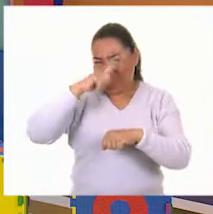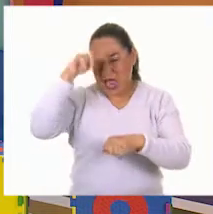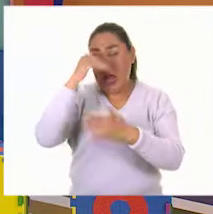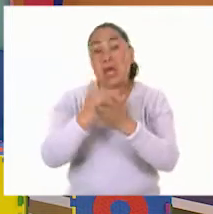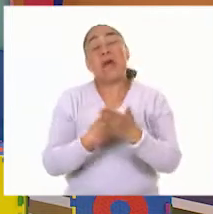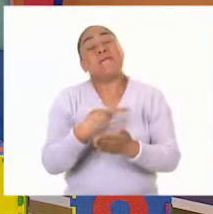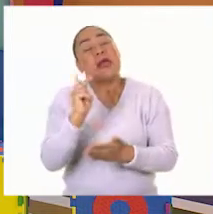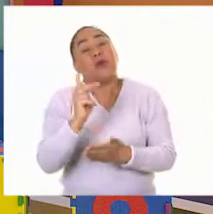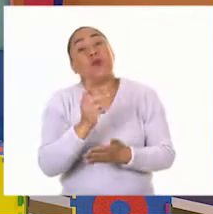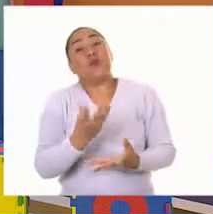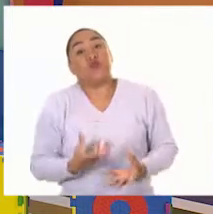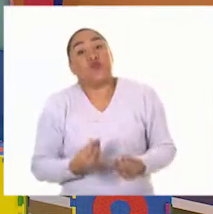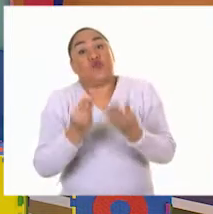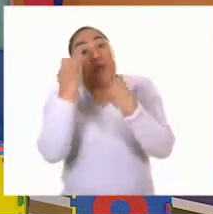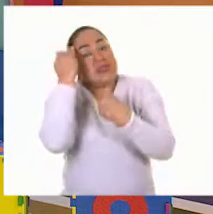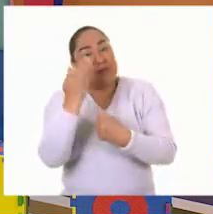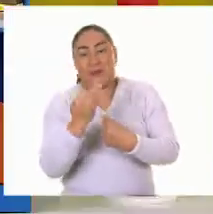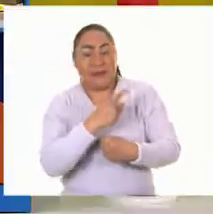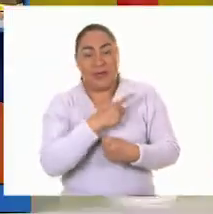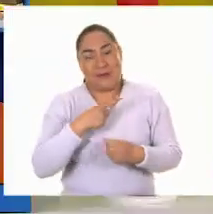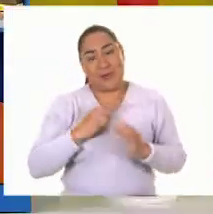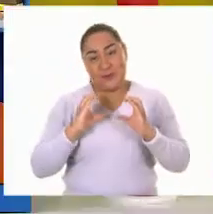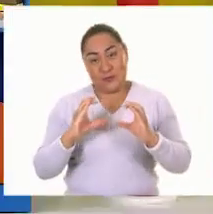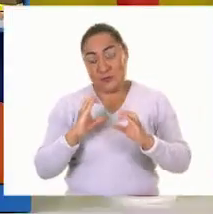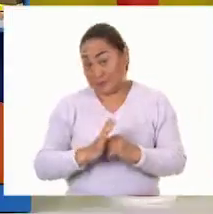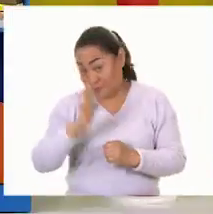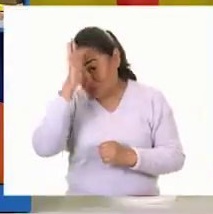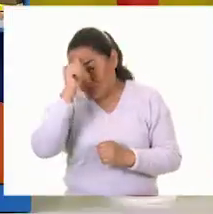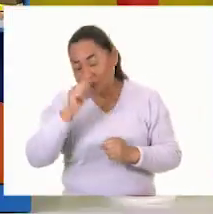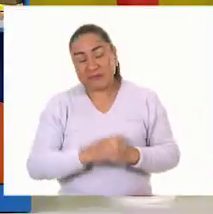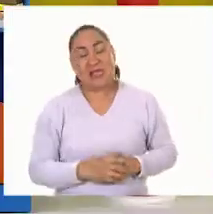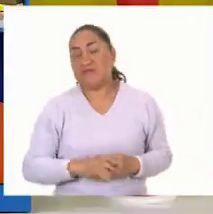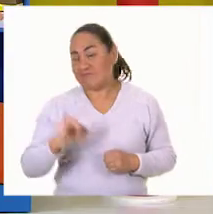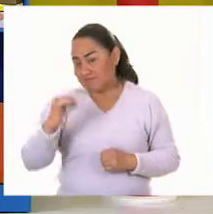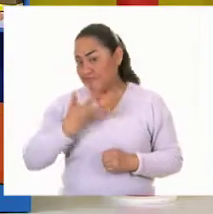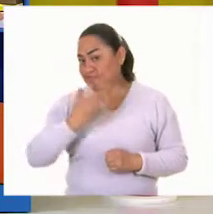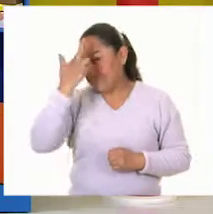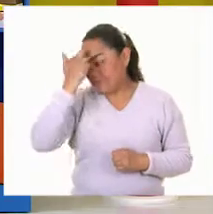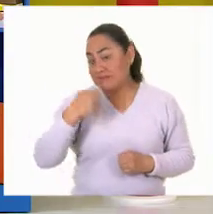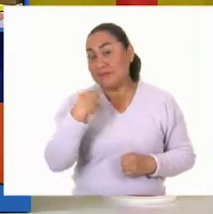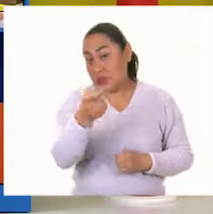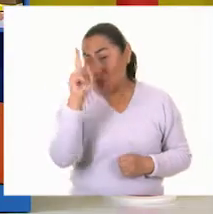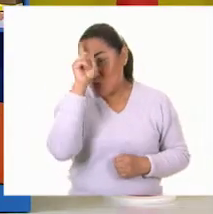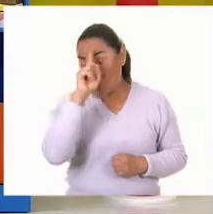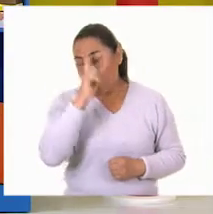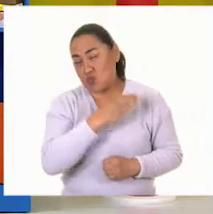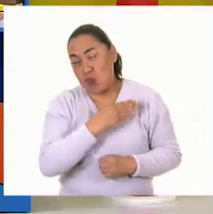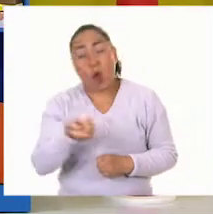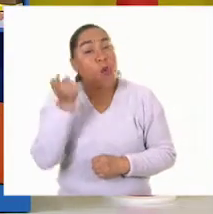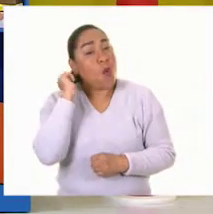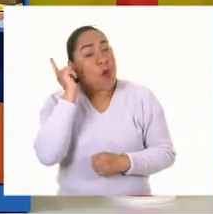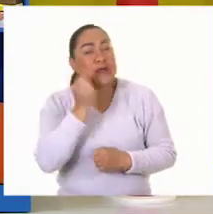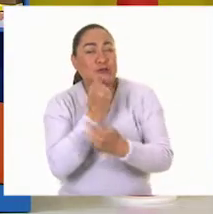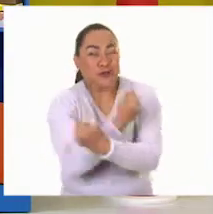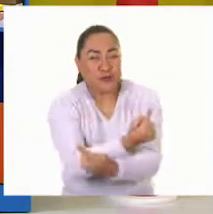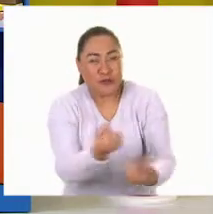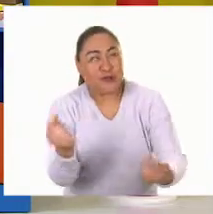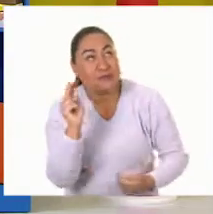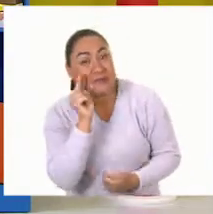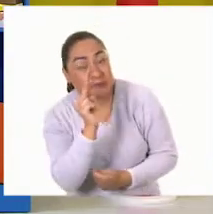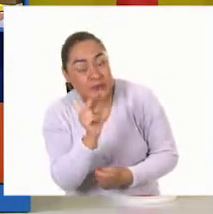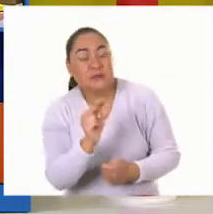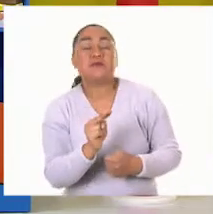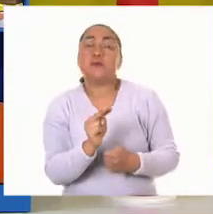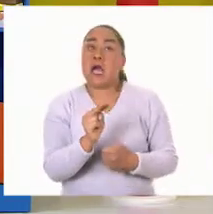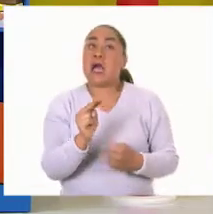usarla con moderación. ¿Estás de acuerdo, Ori? Muy buen consejo, profe Danis. Espero que las niñas y los niños que te escucharon realmente